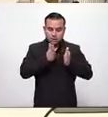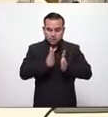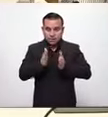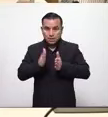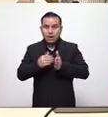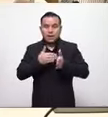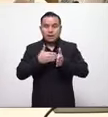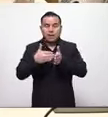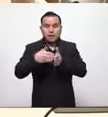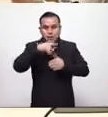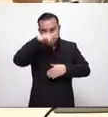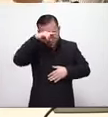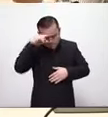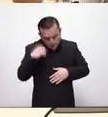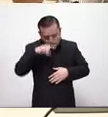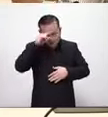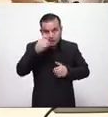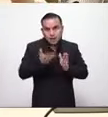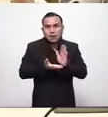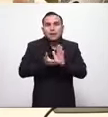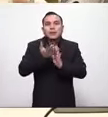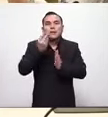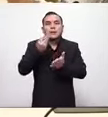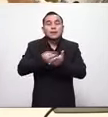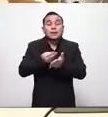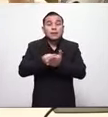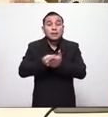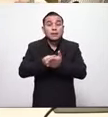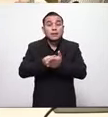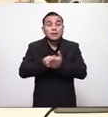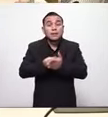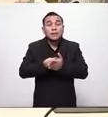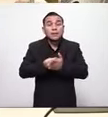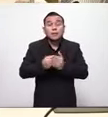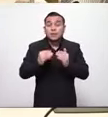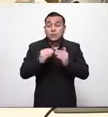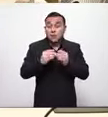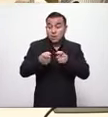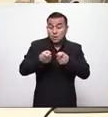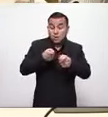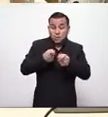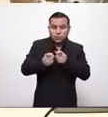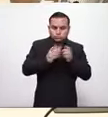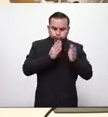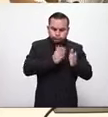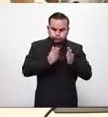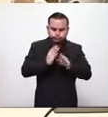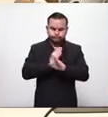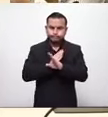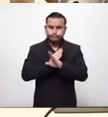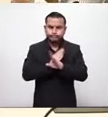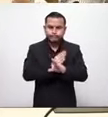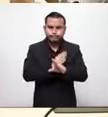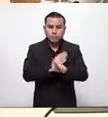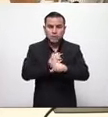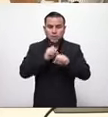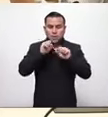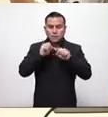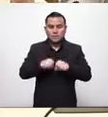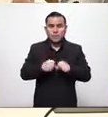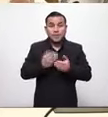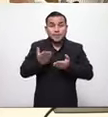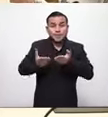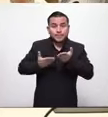con procesos medibles con capacidad de poder